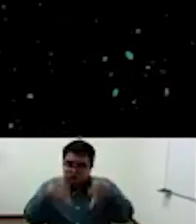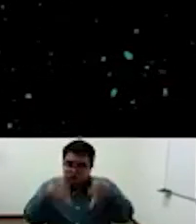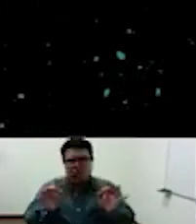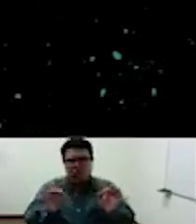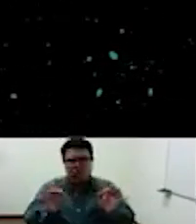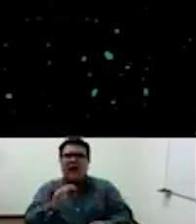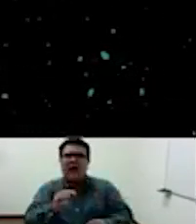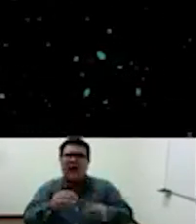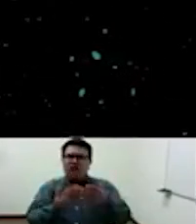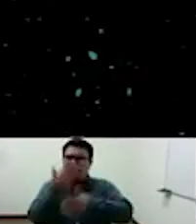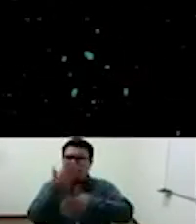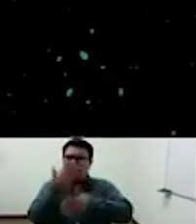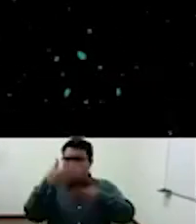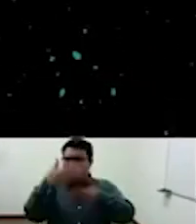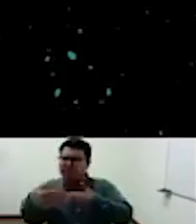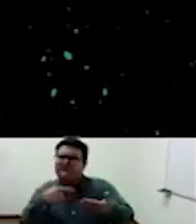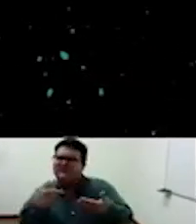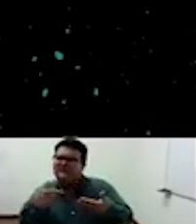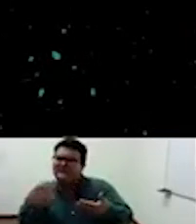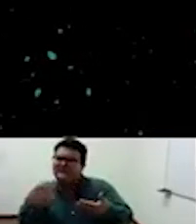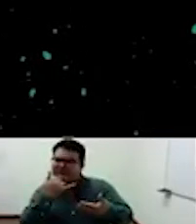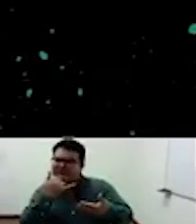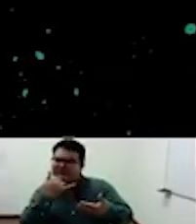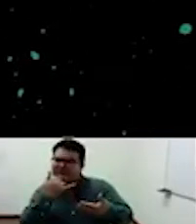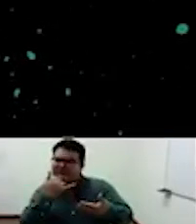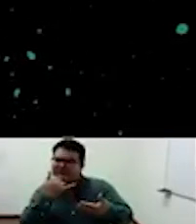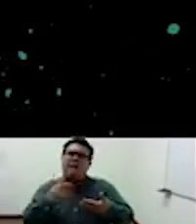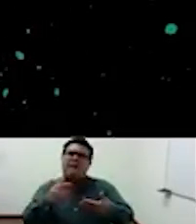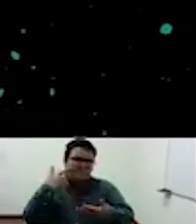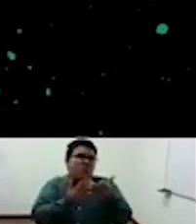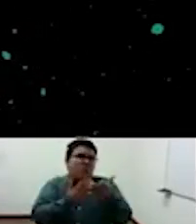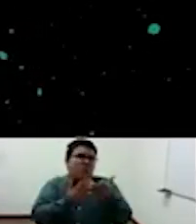que hizo fue una continuación de la modernidad